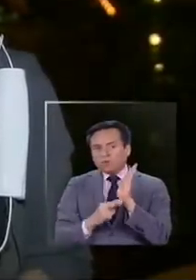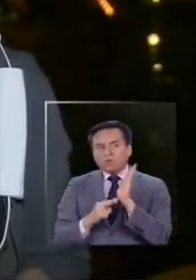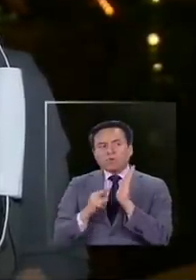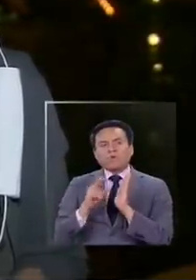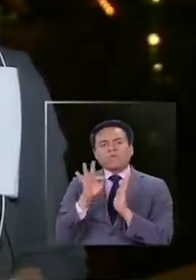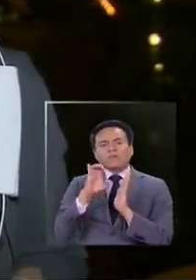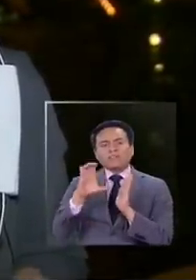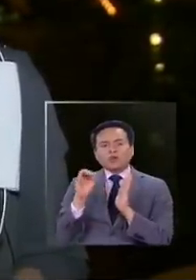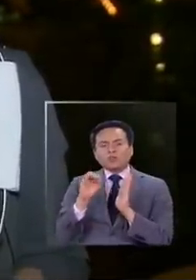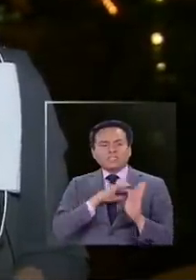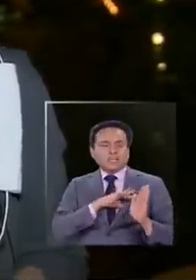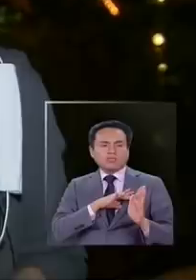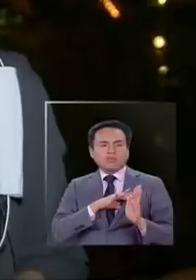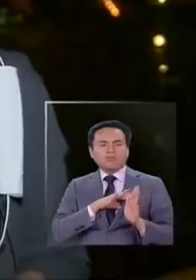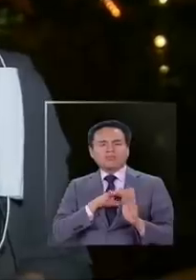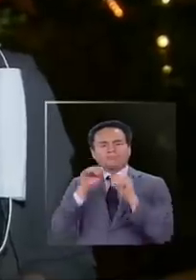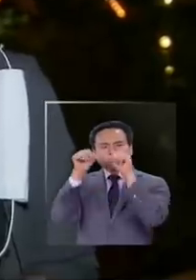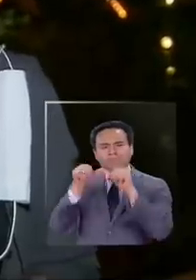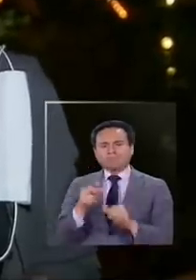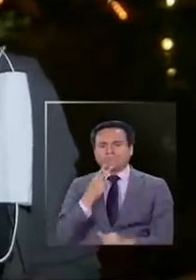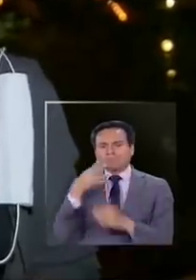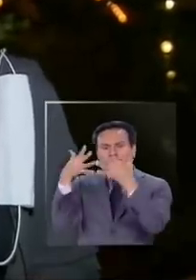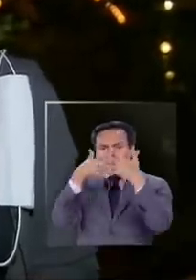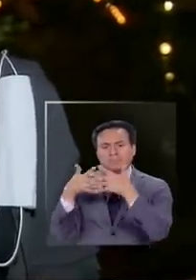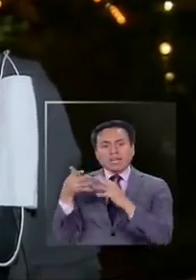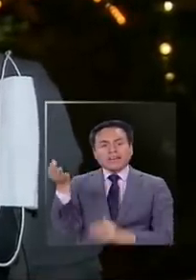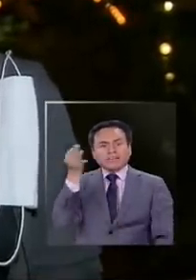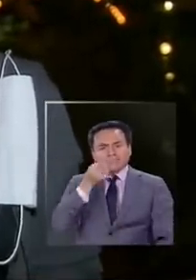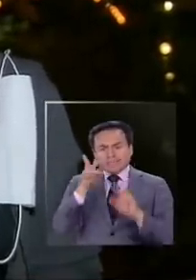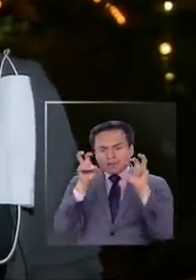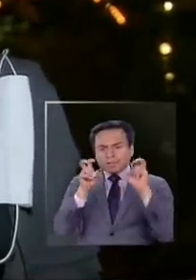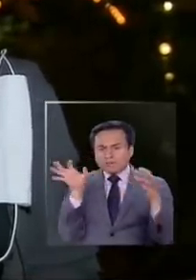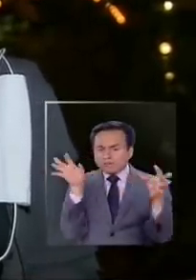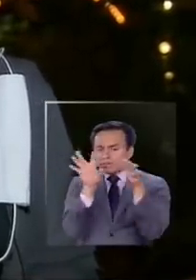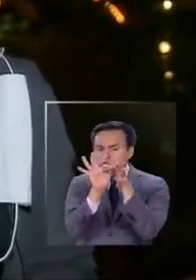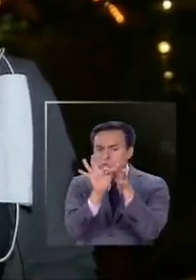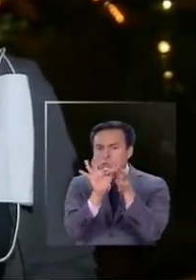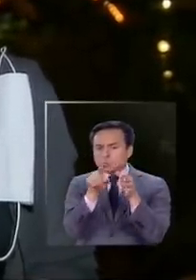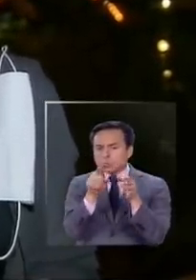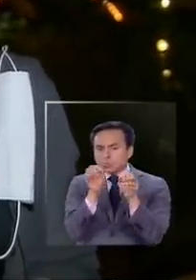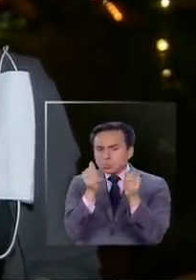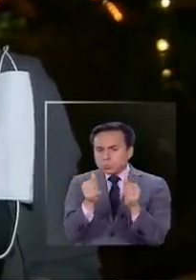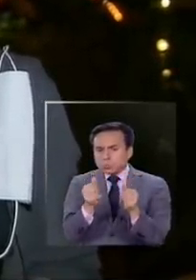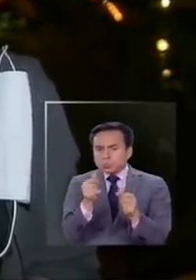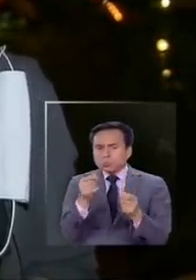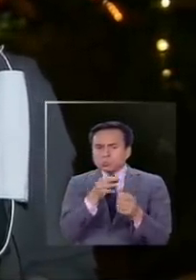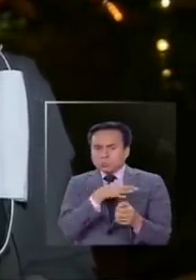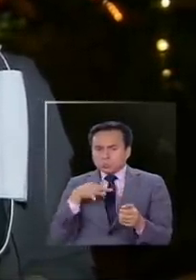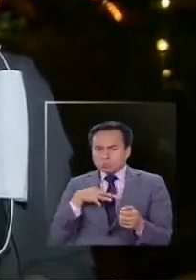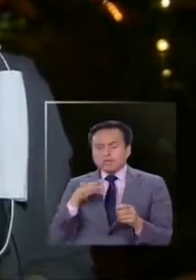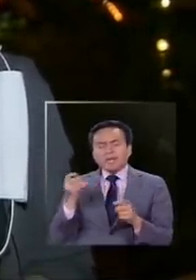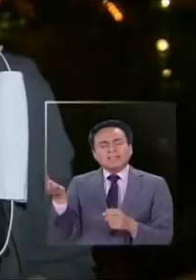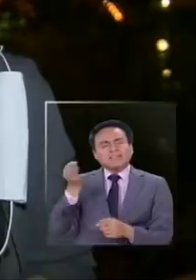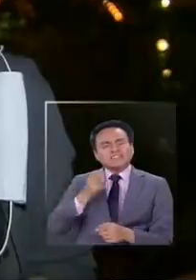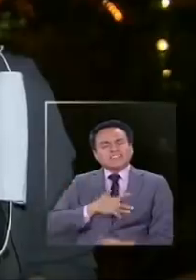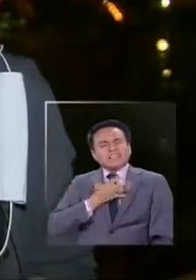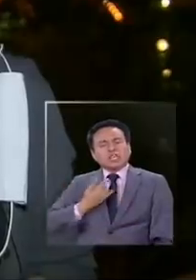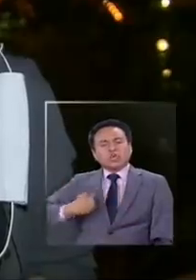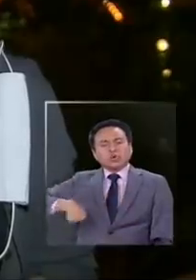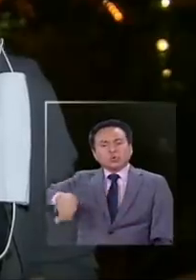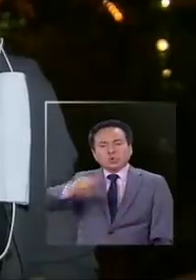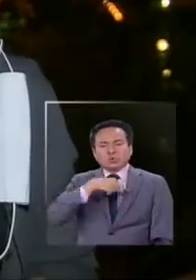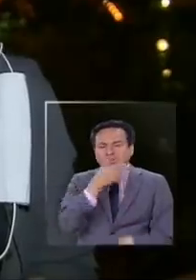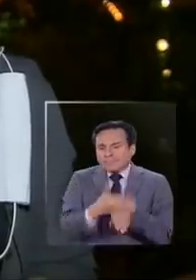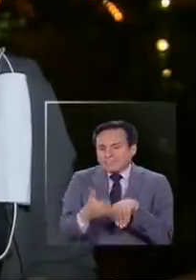chileno que radicaba en Estados Unidos hace muchos años, y hacía mención algo que le compete a su ramo, que tiene que ver con que él siente que nosotros estamos un